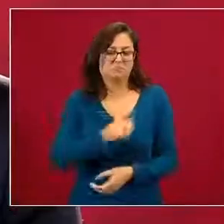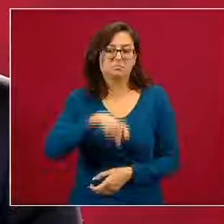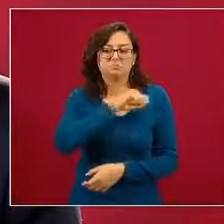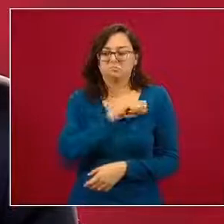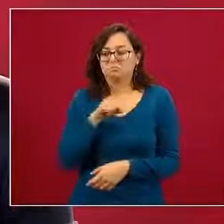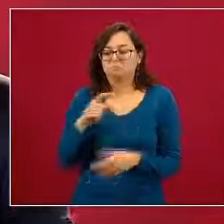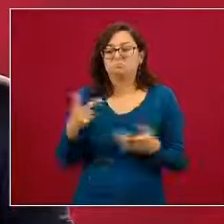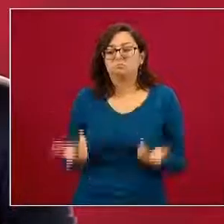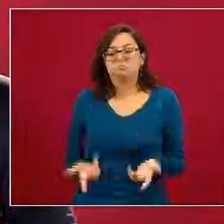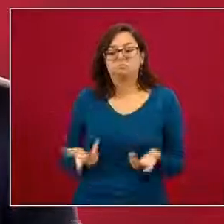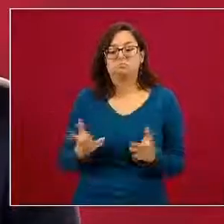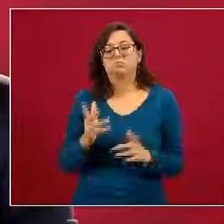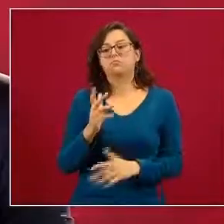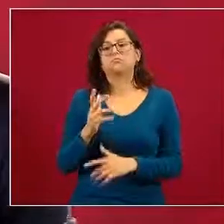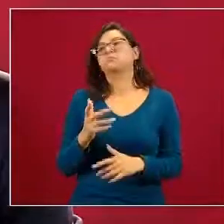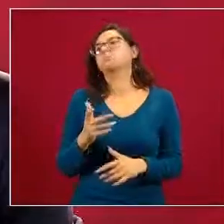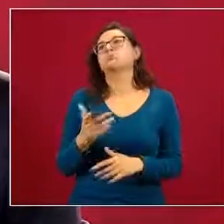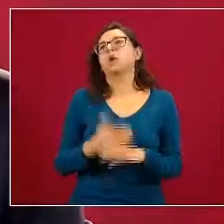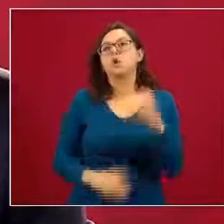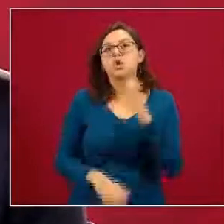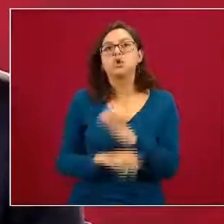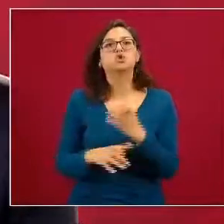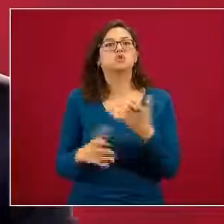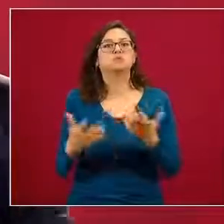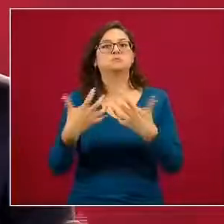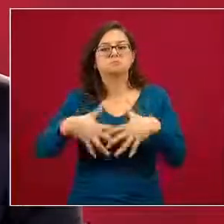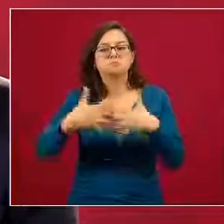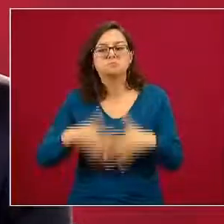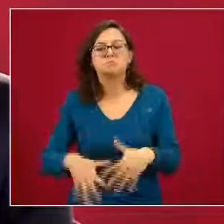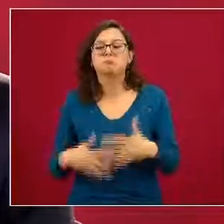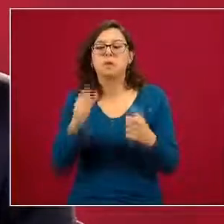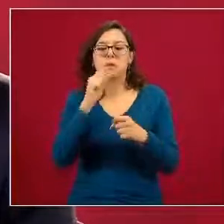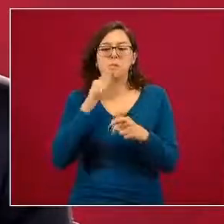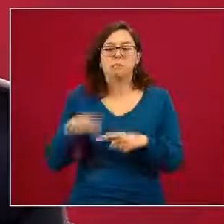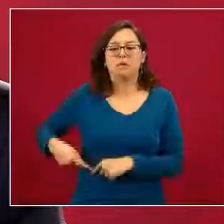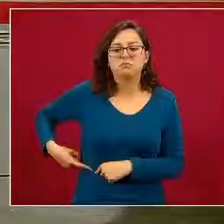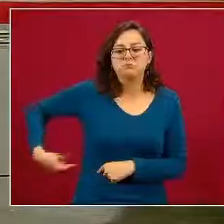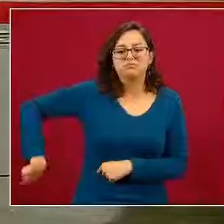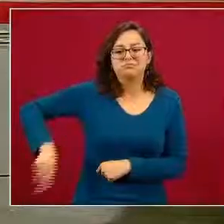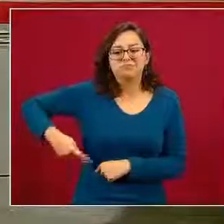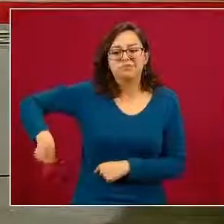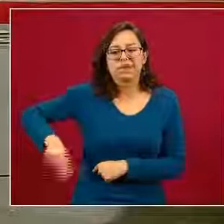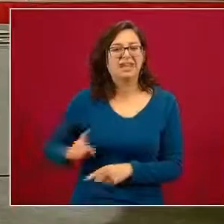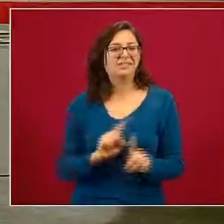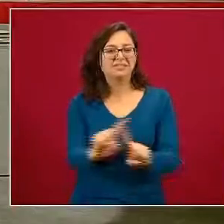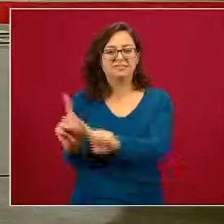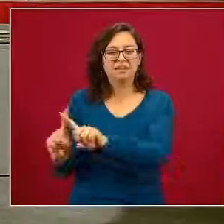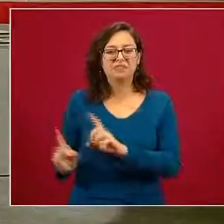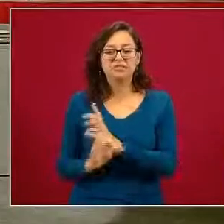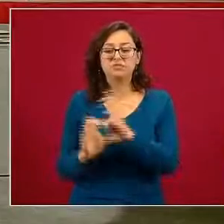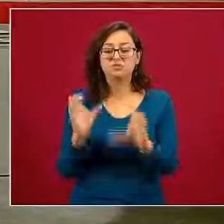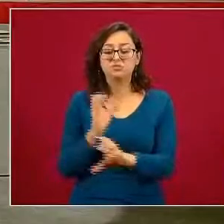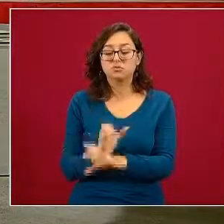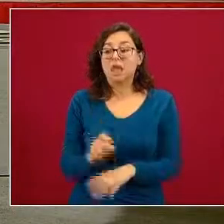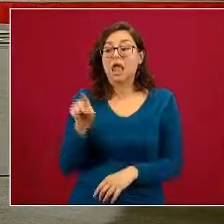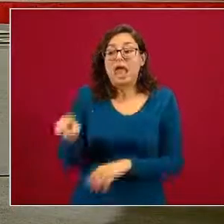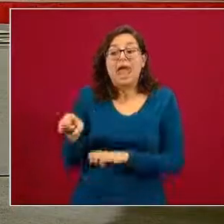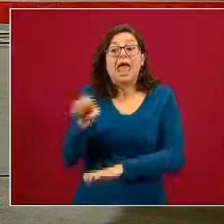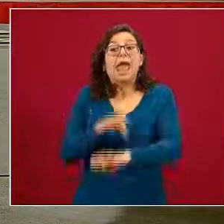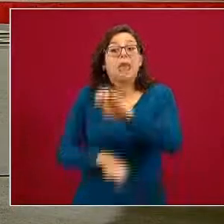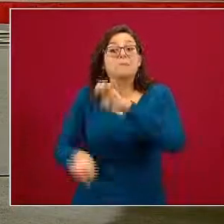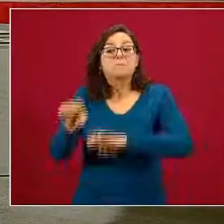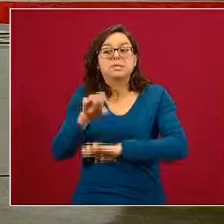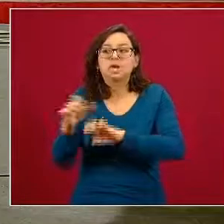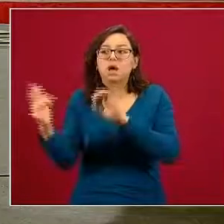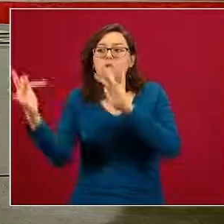de insumos de equipos de hemodiálisis etcétera estableció hasta donde